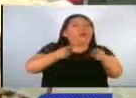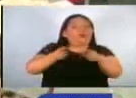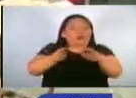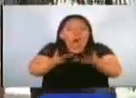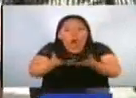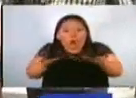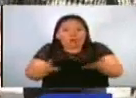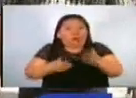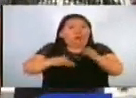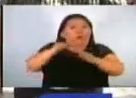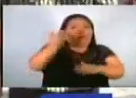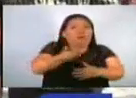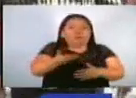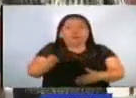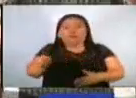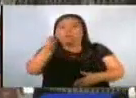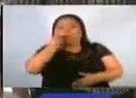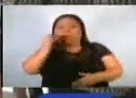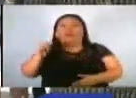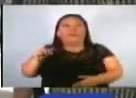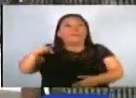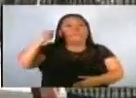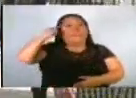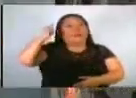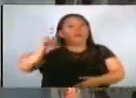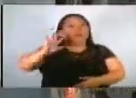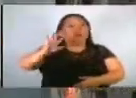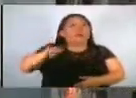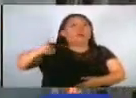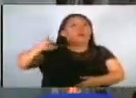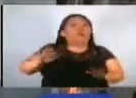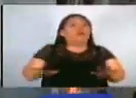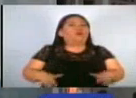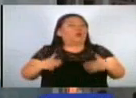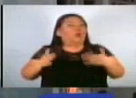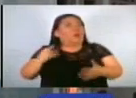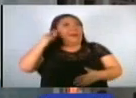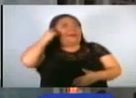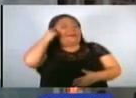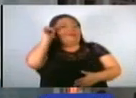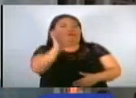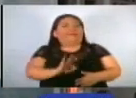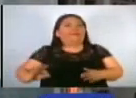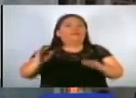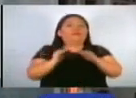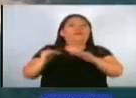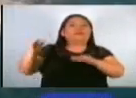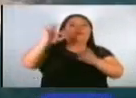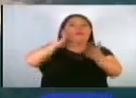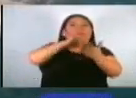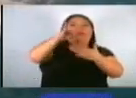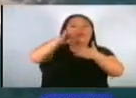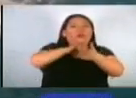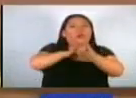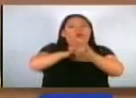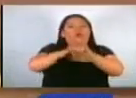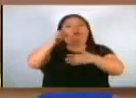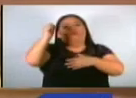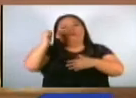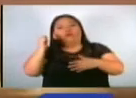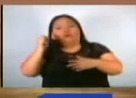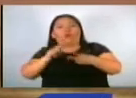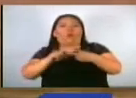canasta básica. Las expectativas para este nuevo quinquenio son altas y se espera que se desarrollen diversos proyectos como el tren y el